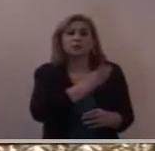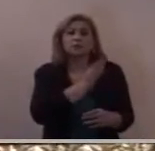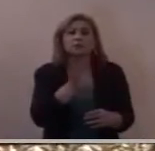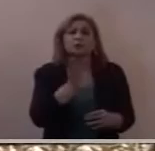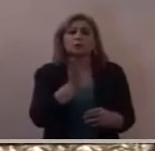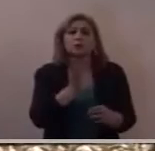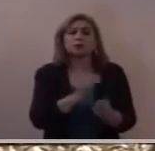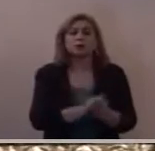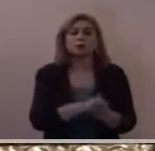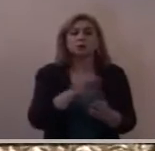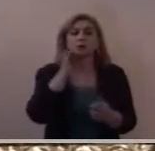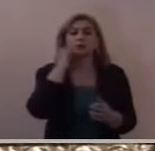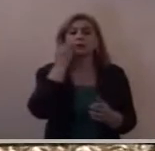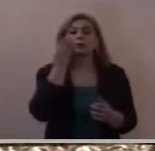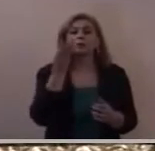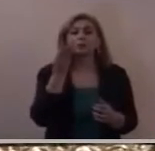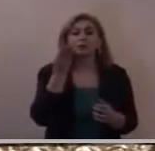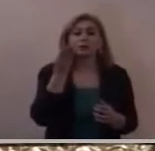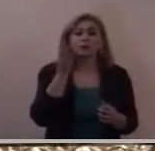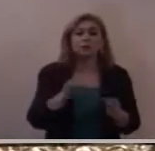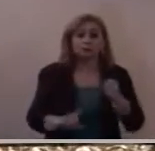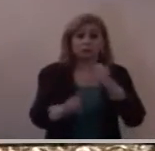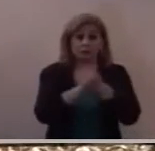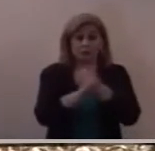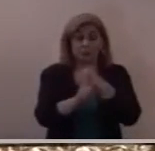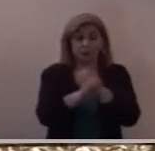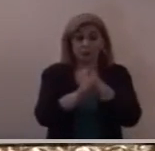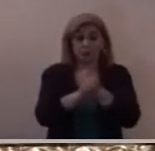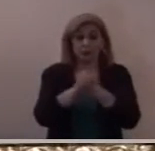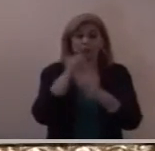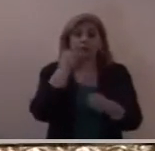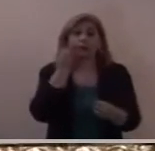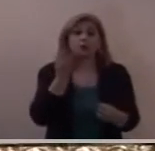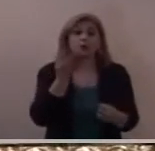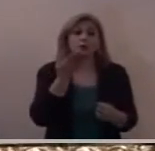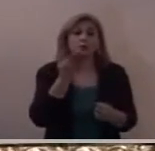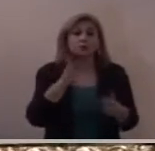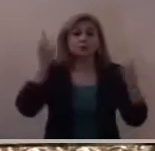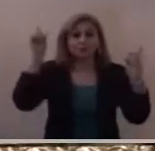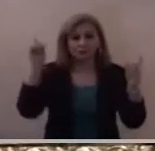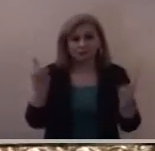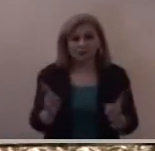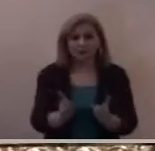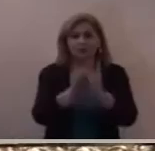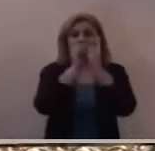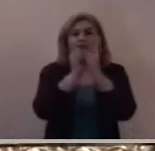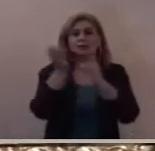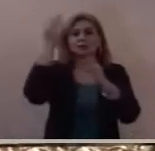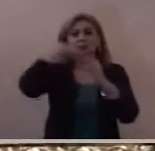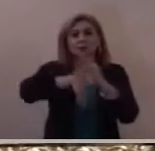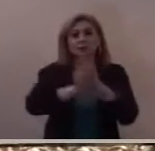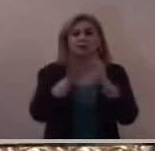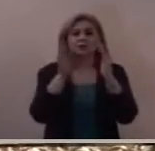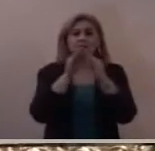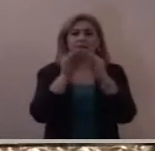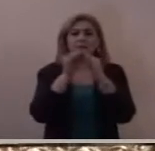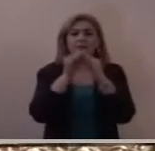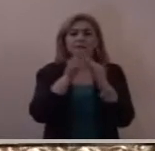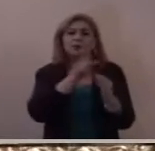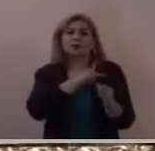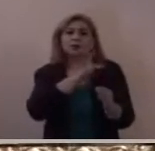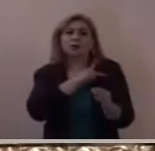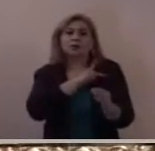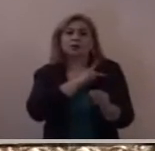poner en aprietos y le dice no soy digno de que entres a mi casa basta